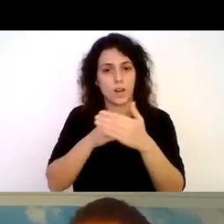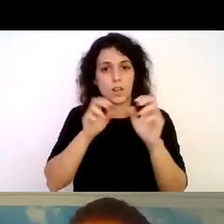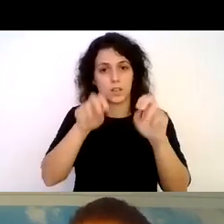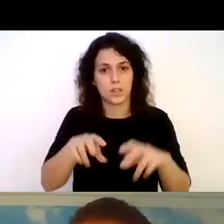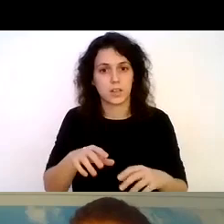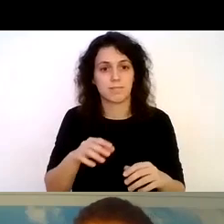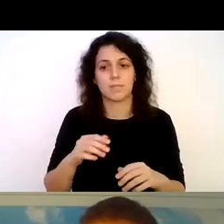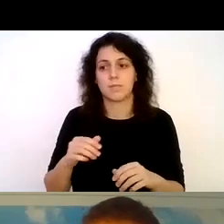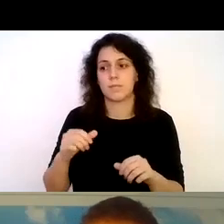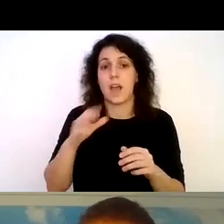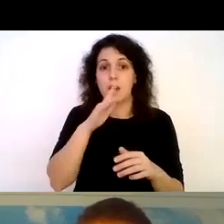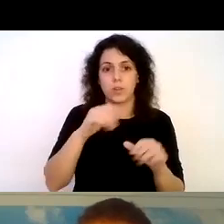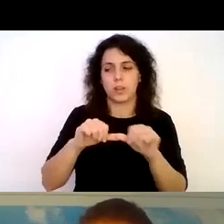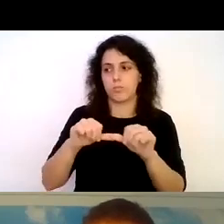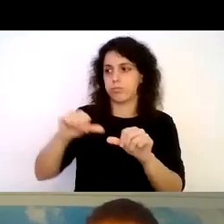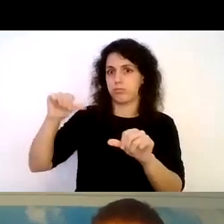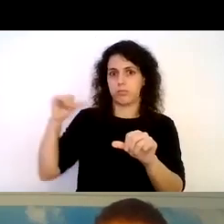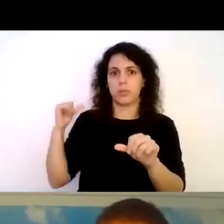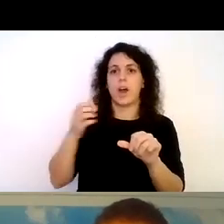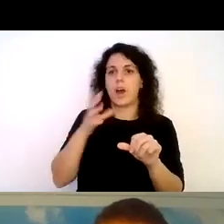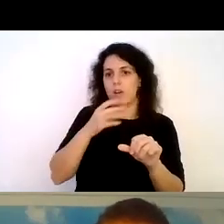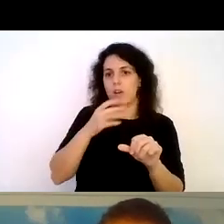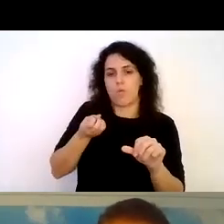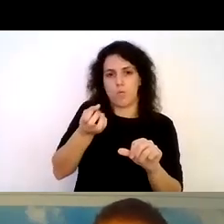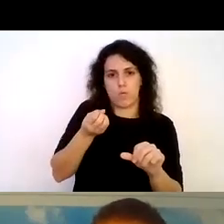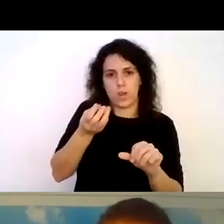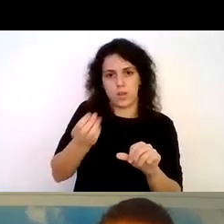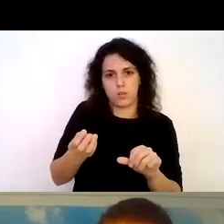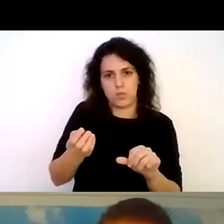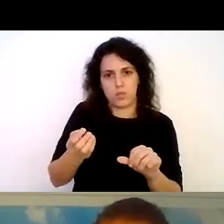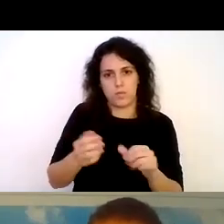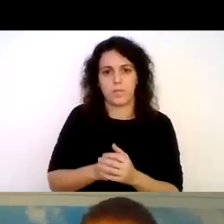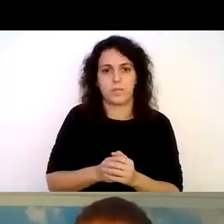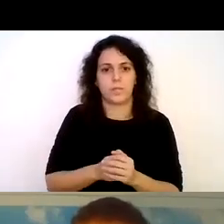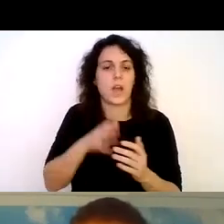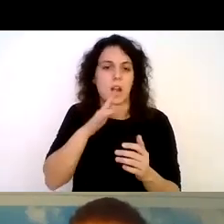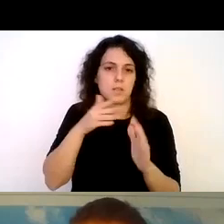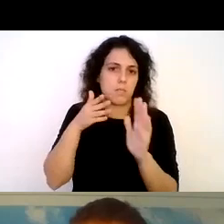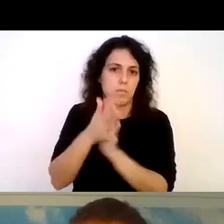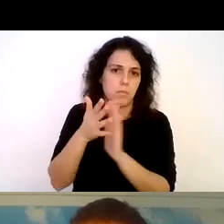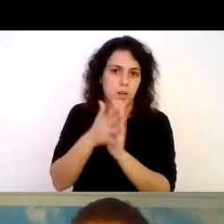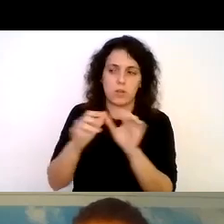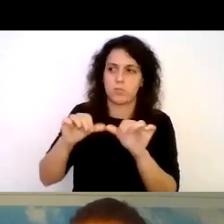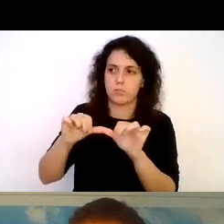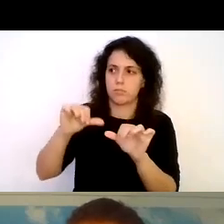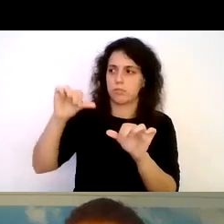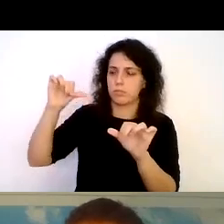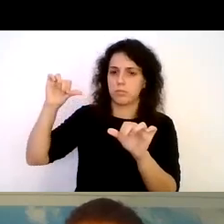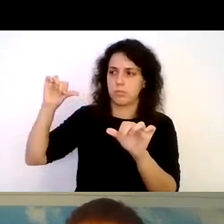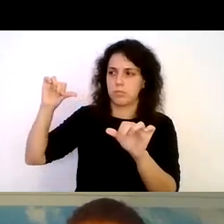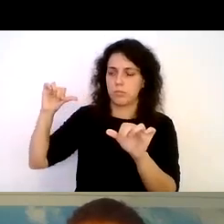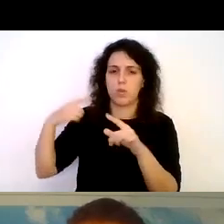hasta el pasado ir un poco haciendo un flashback una vuelta atrás y mirar todo lo que hemos